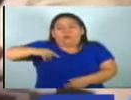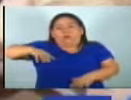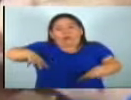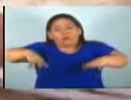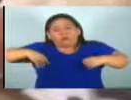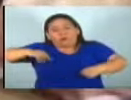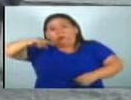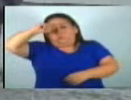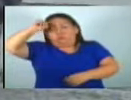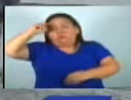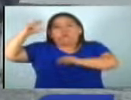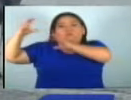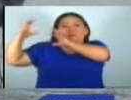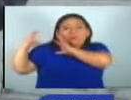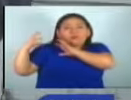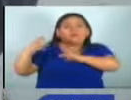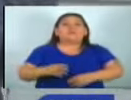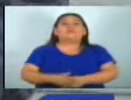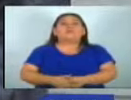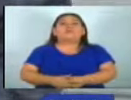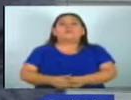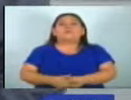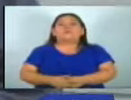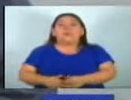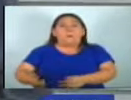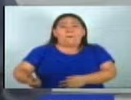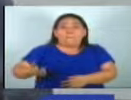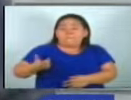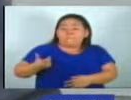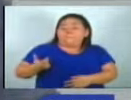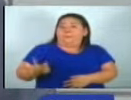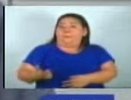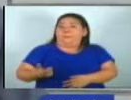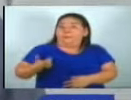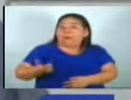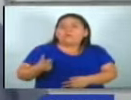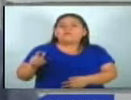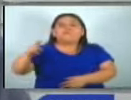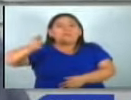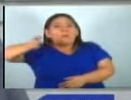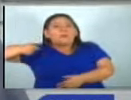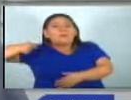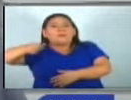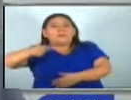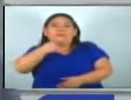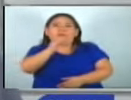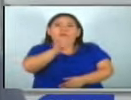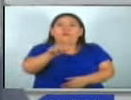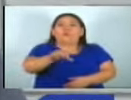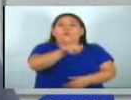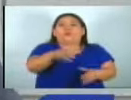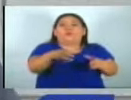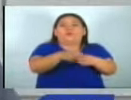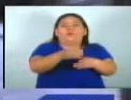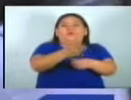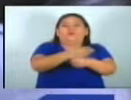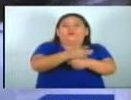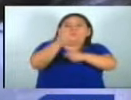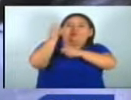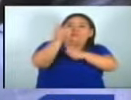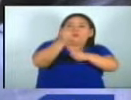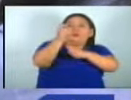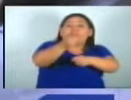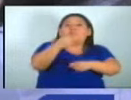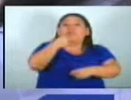es gran responsabilidad Estos ostentosos salarios son criticados por los miembros de la Unidad Sindical Salvadoreña